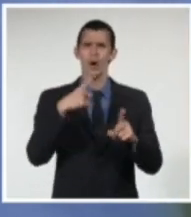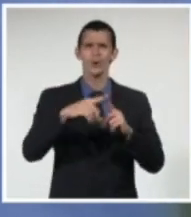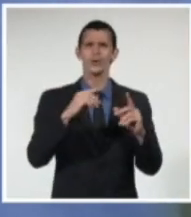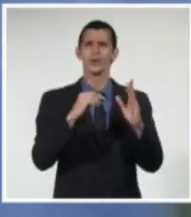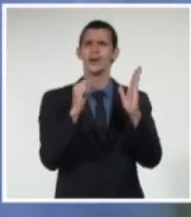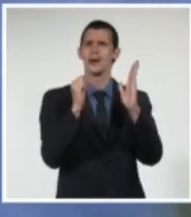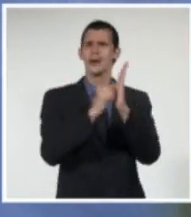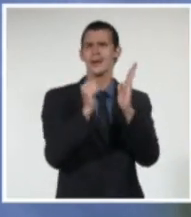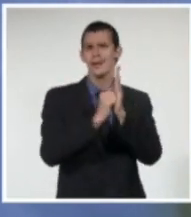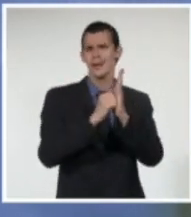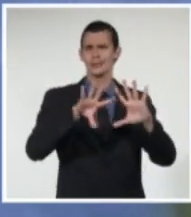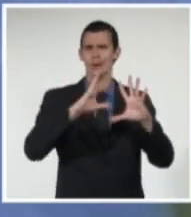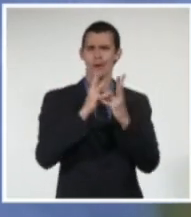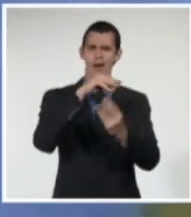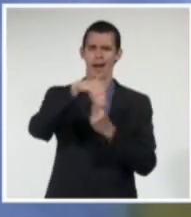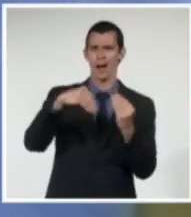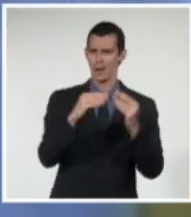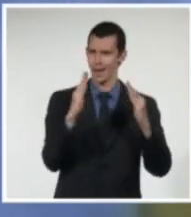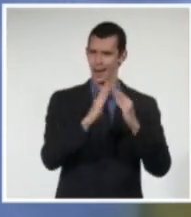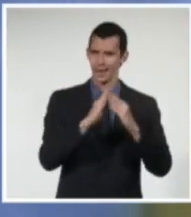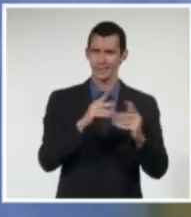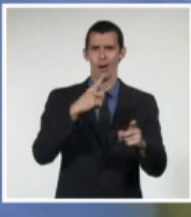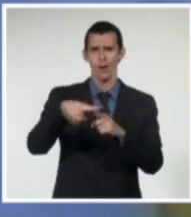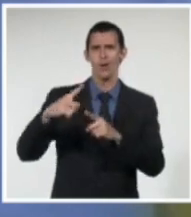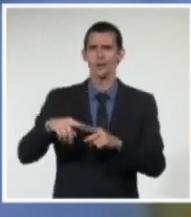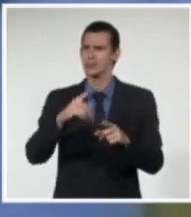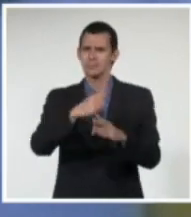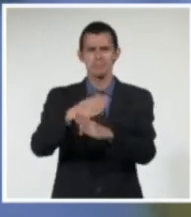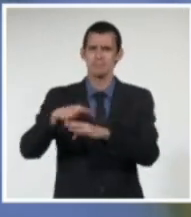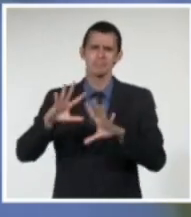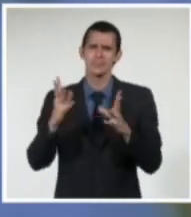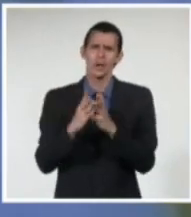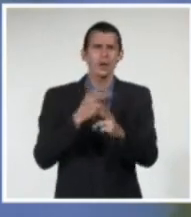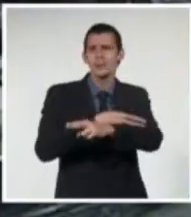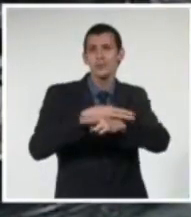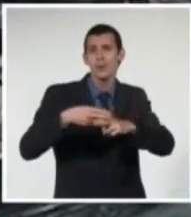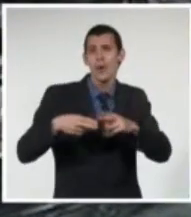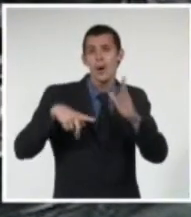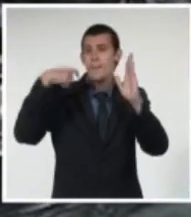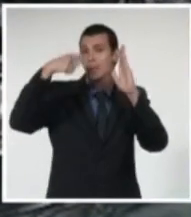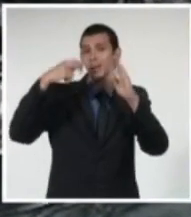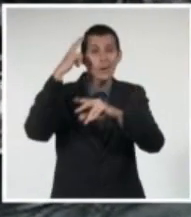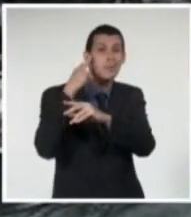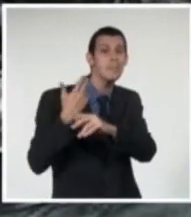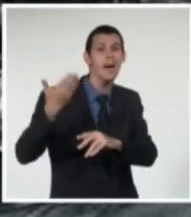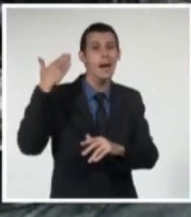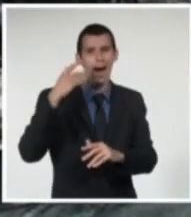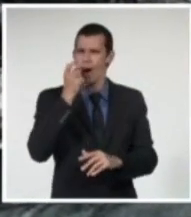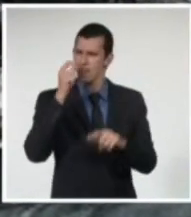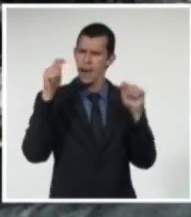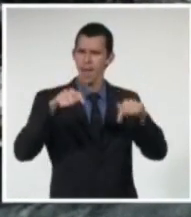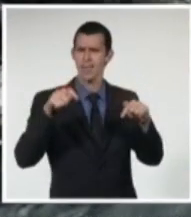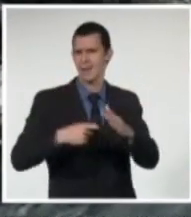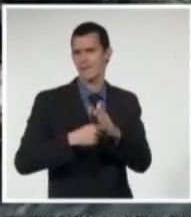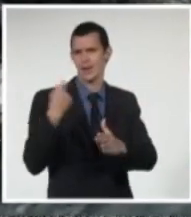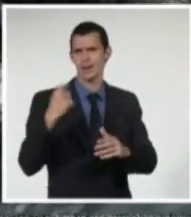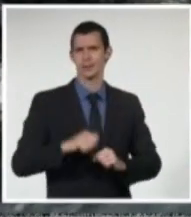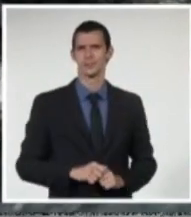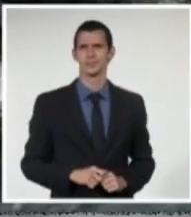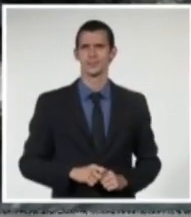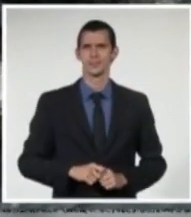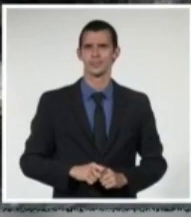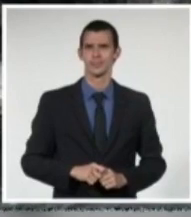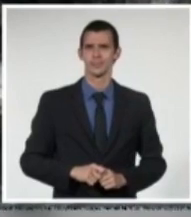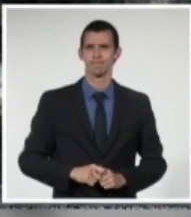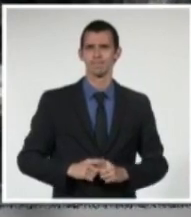muerte de mi socio Manolo, entre otros. Mítica por su verosimilitud y rigor histórico, resulta su